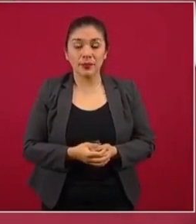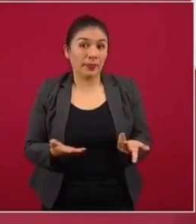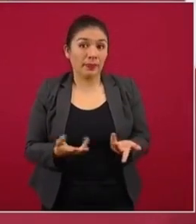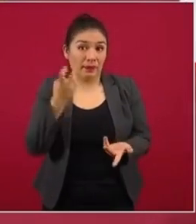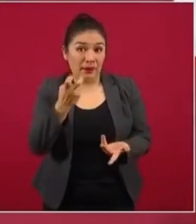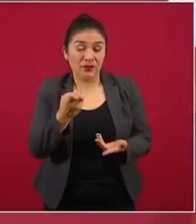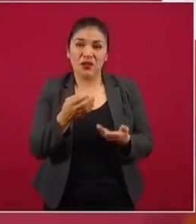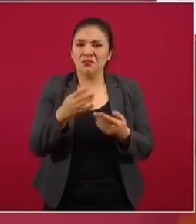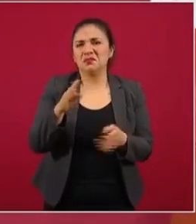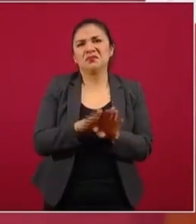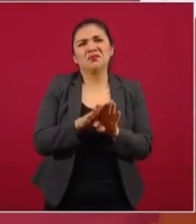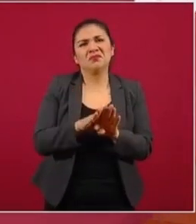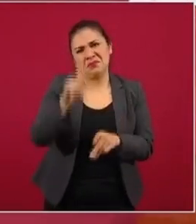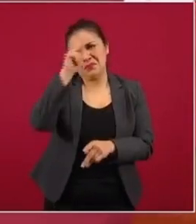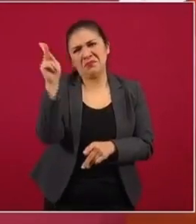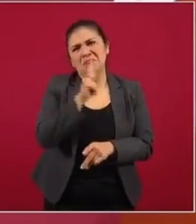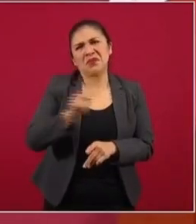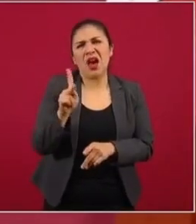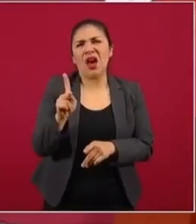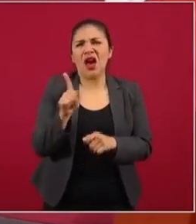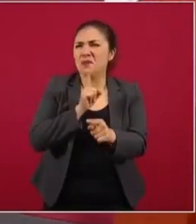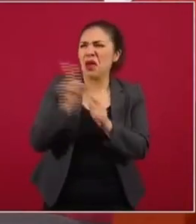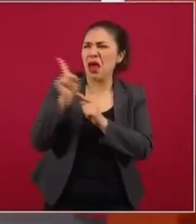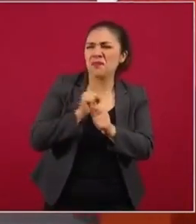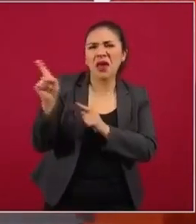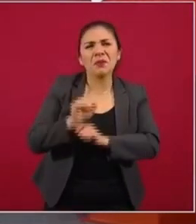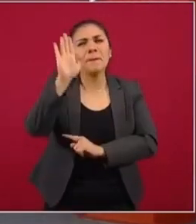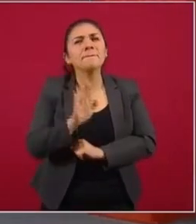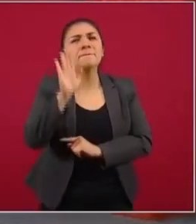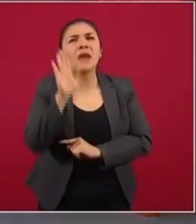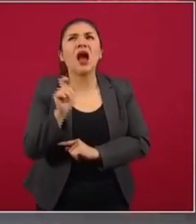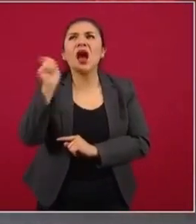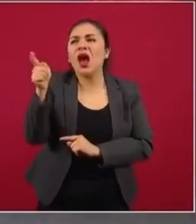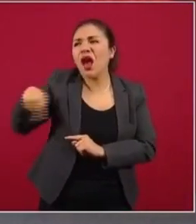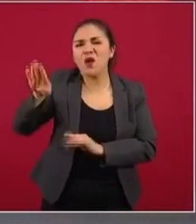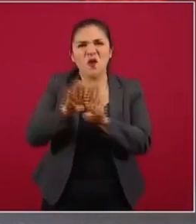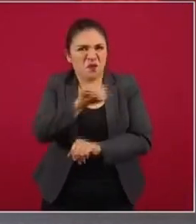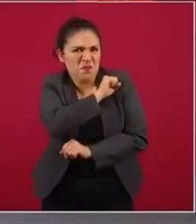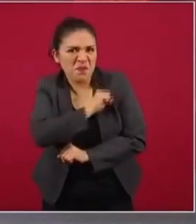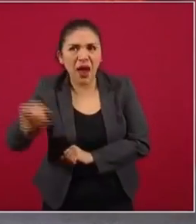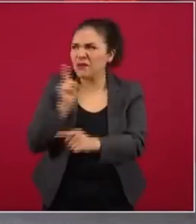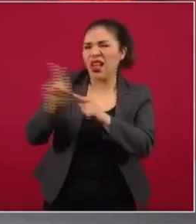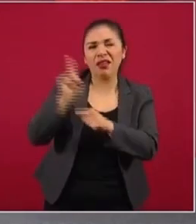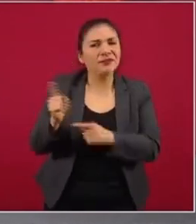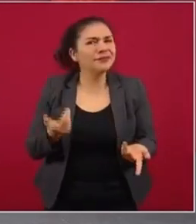entonces se les trata como si fuesen malvados.